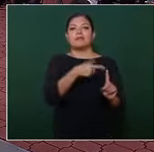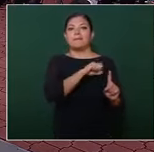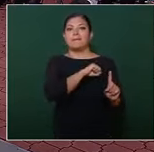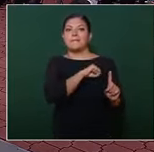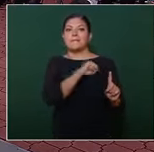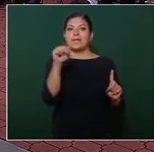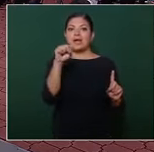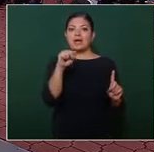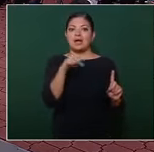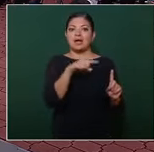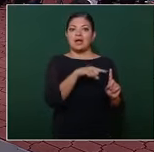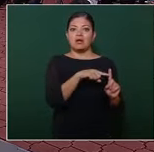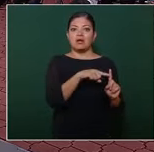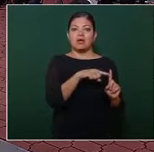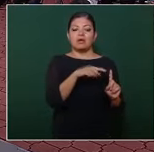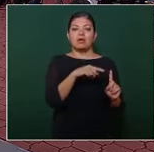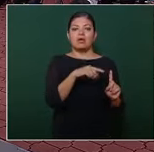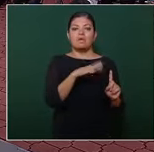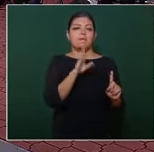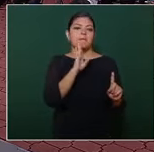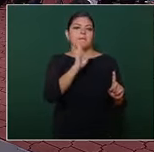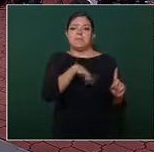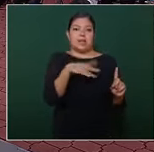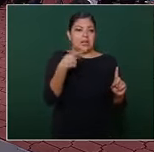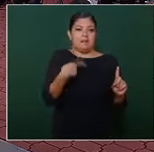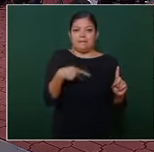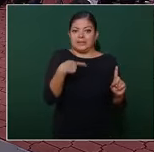general y como un mal ciudadano